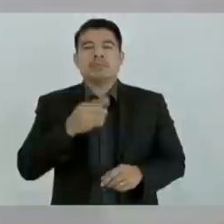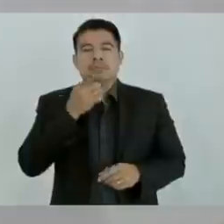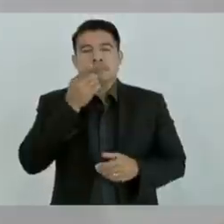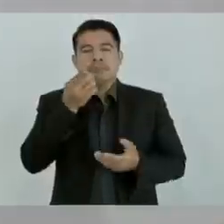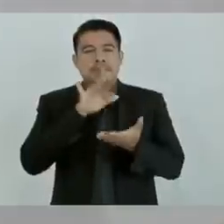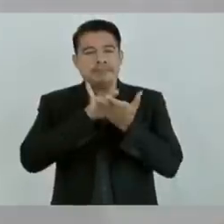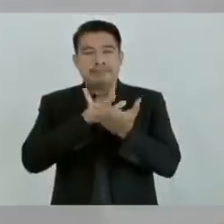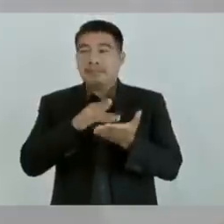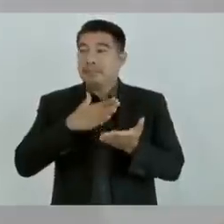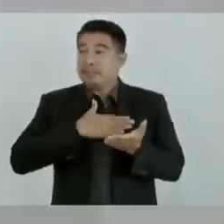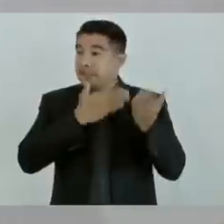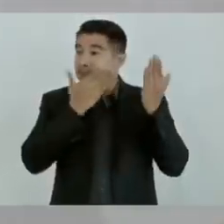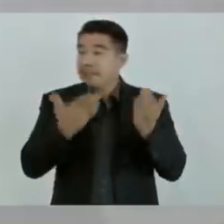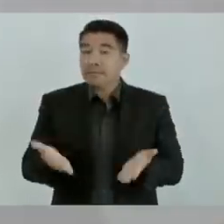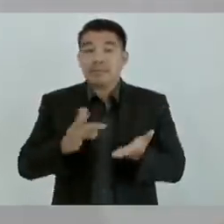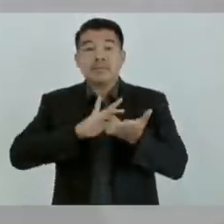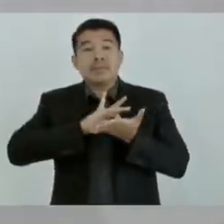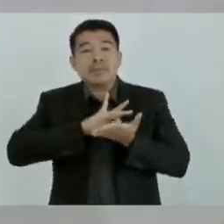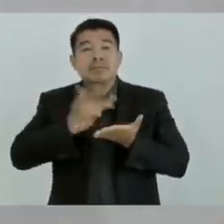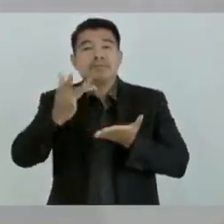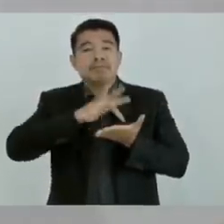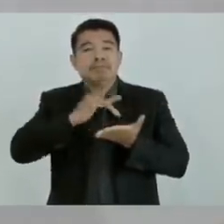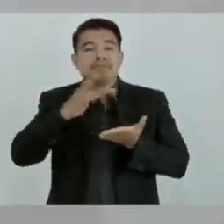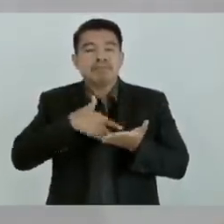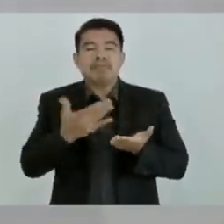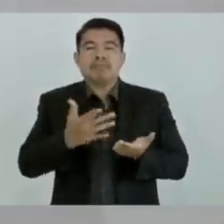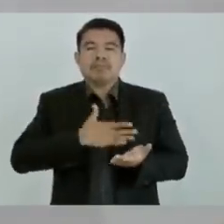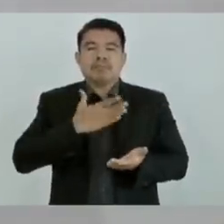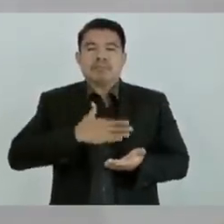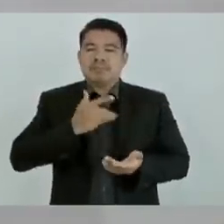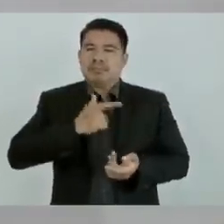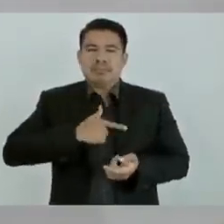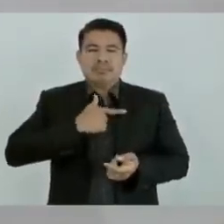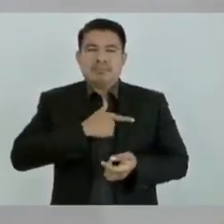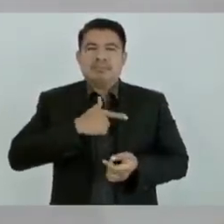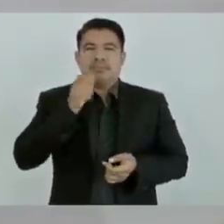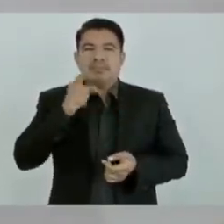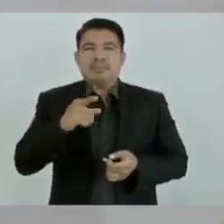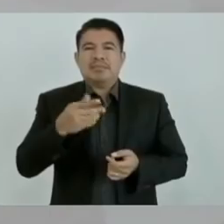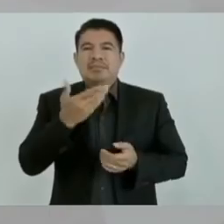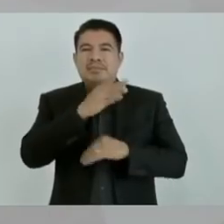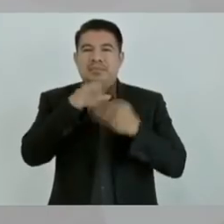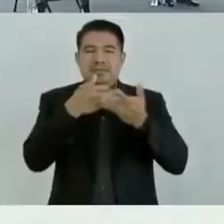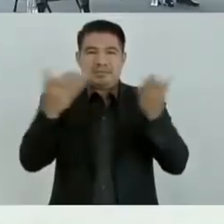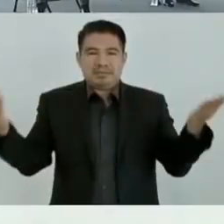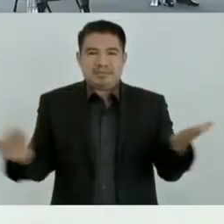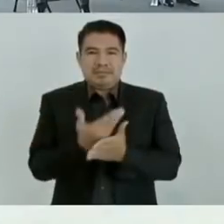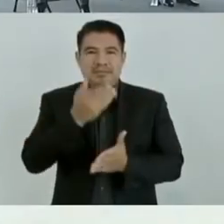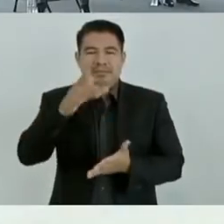estar aquí. Muchas gracias de todo corazón, paisanas y paisanos.